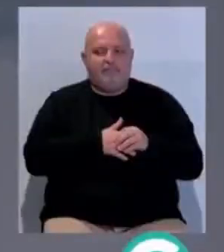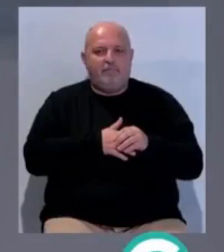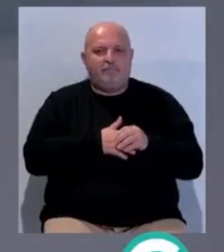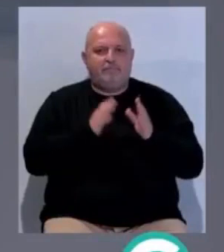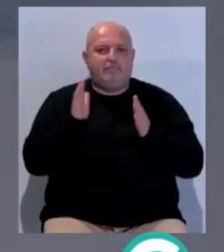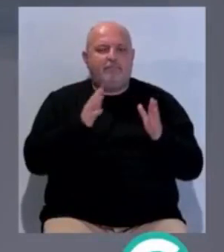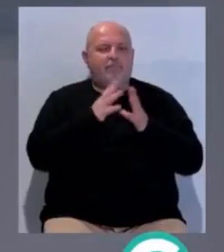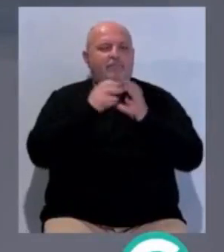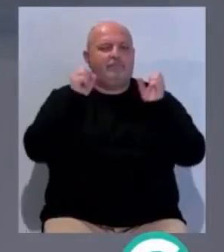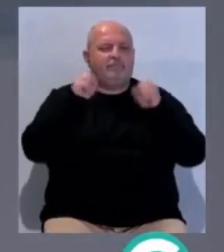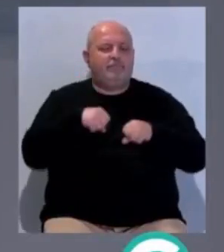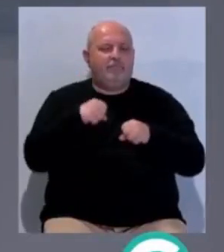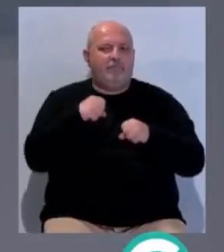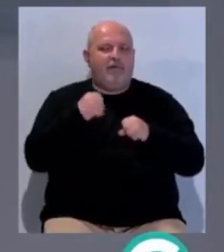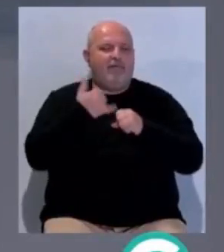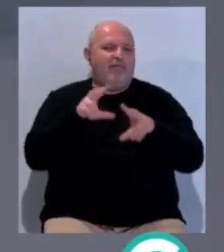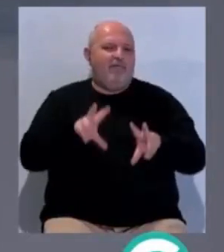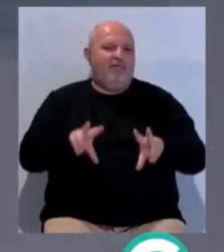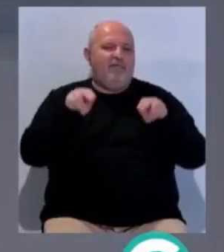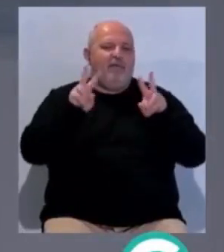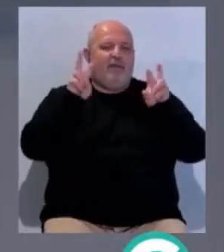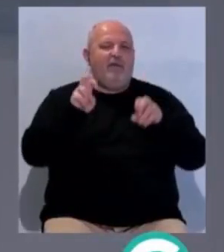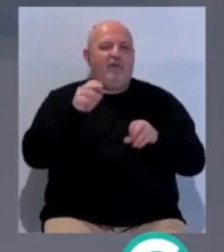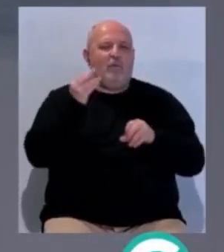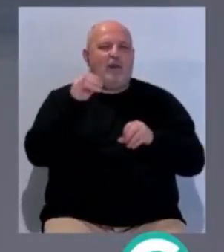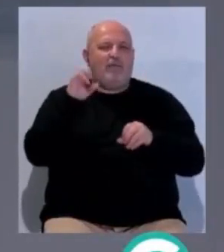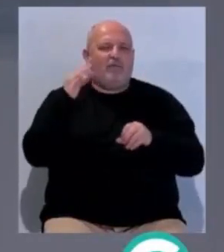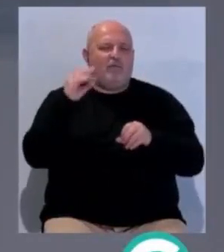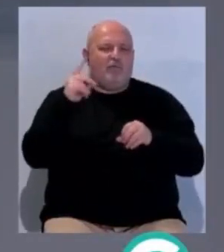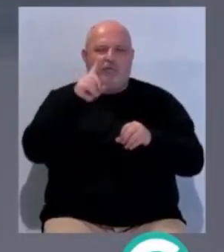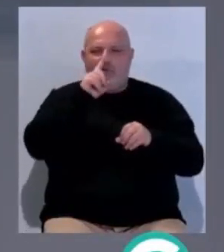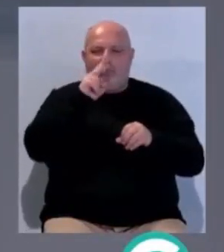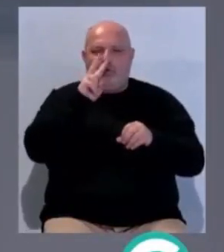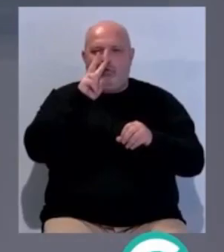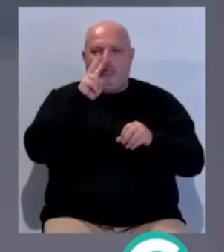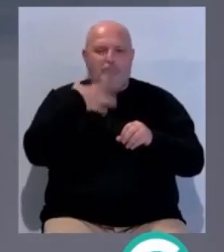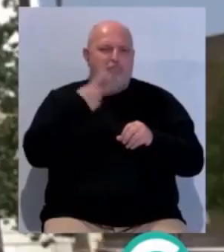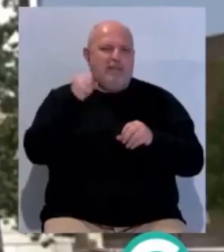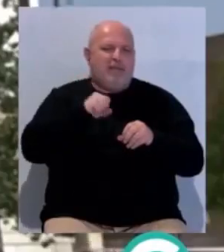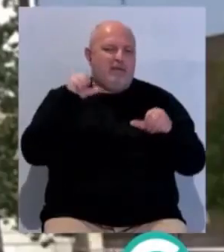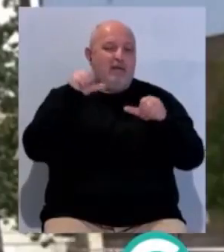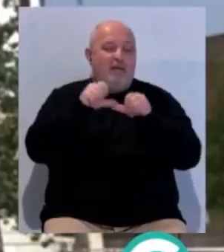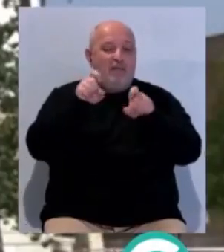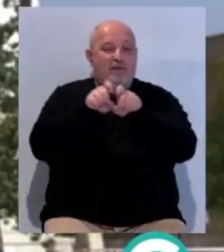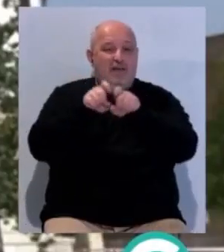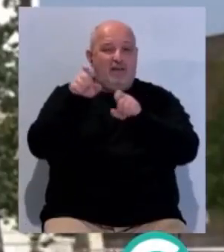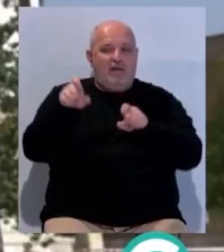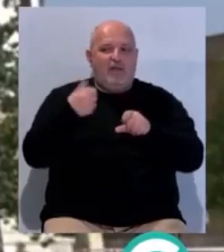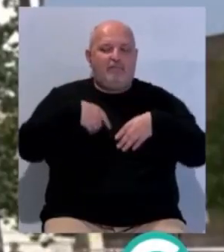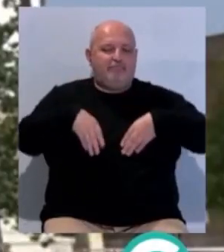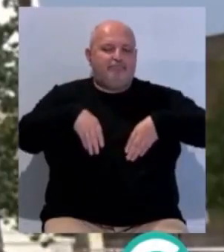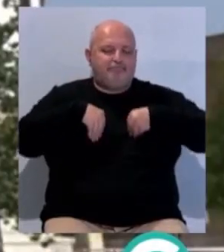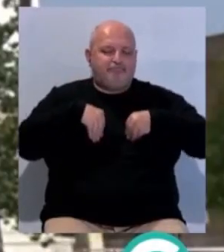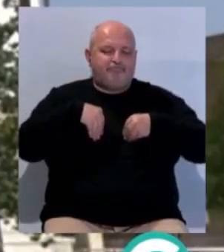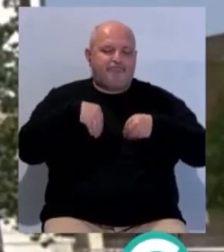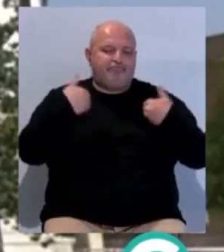Un acuerdo entre las partes pone fin al caso Quality Food tras más de dos décadas. El empresario Manuel García Gallardo ha asumido